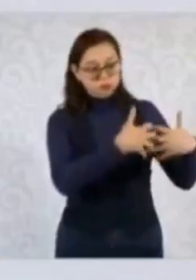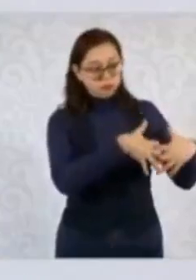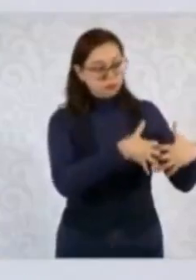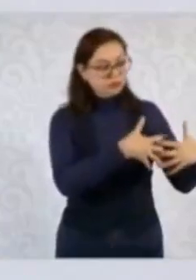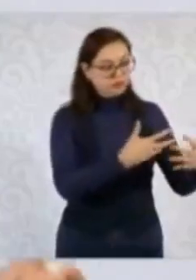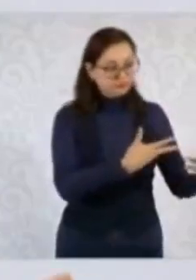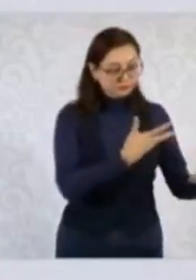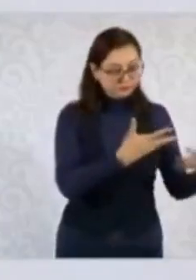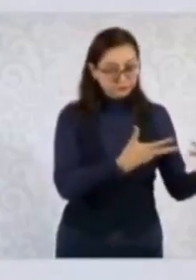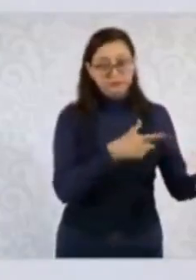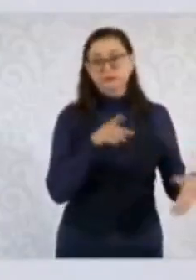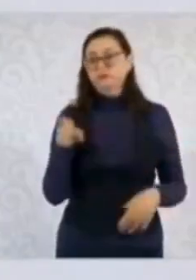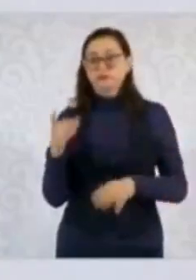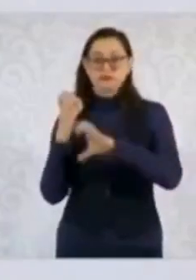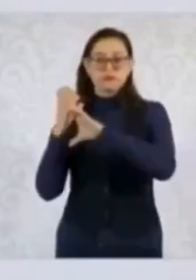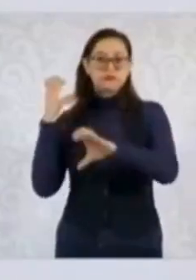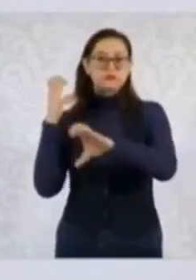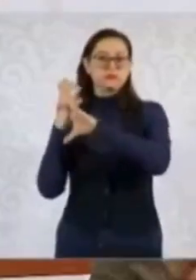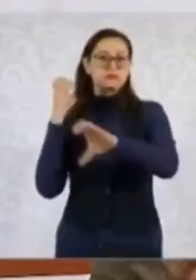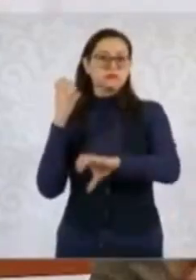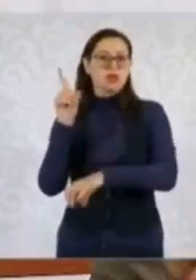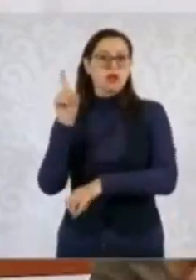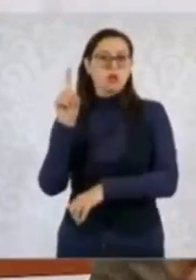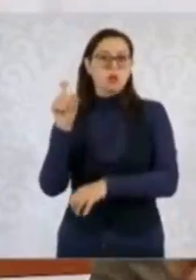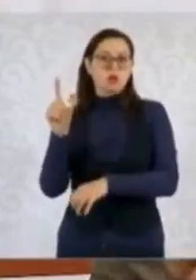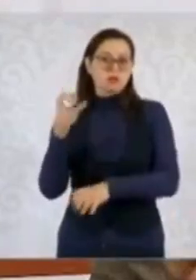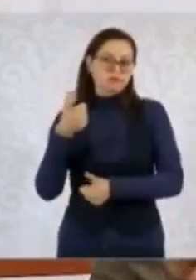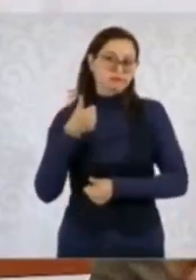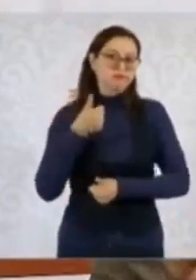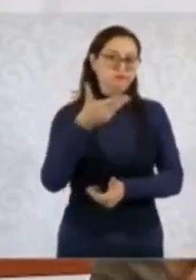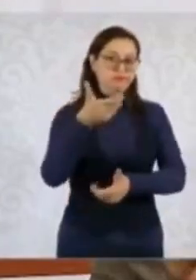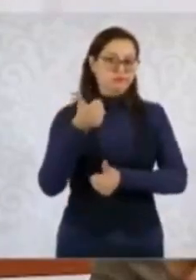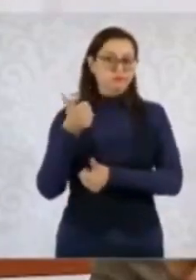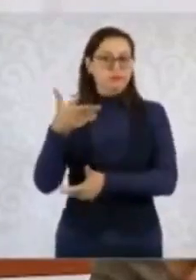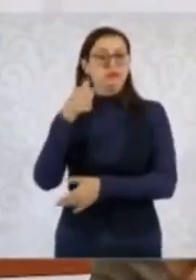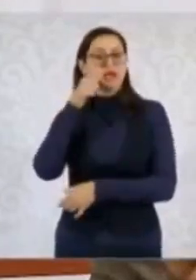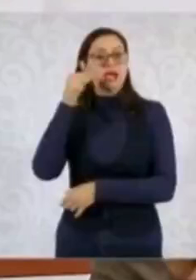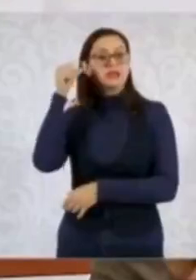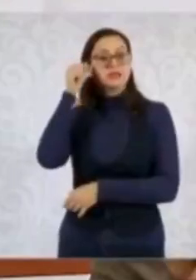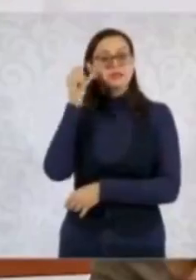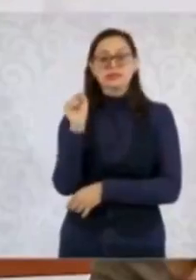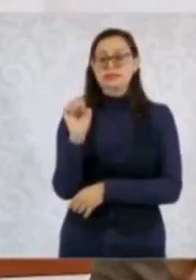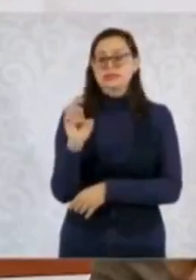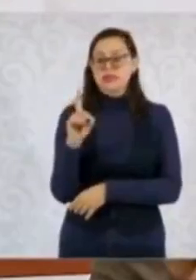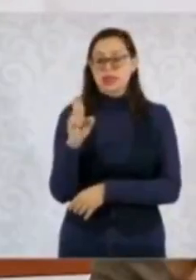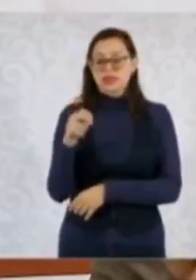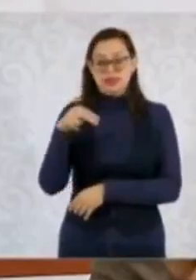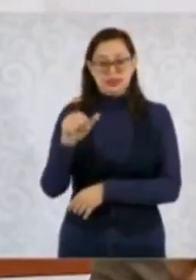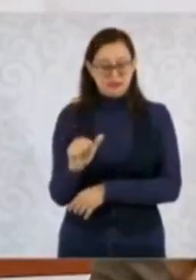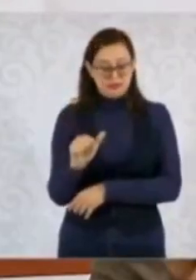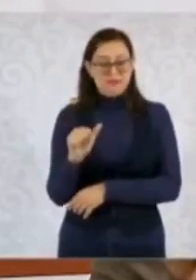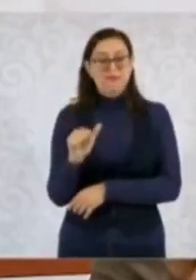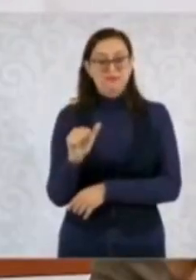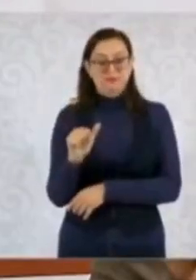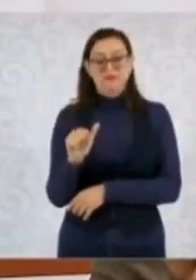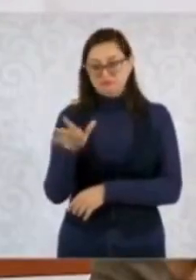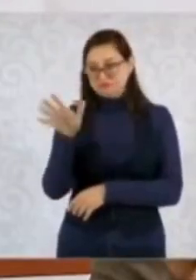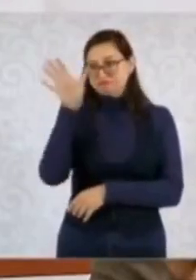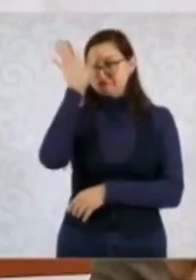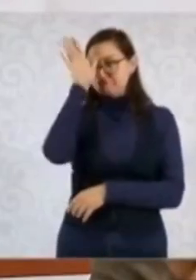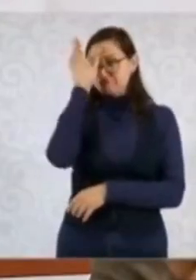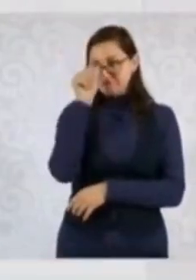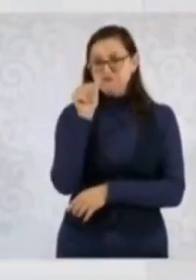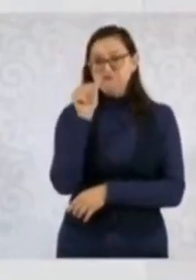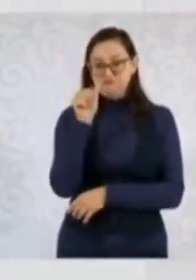atendiendo a la población con pipas. El día de ayer la Secretaría de la Defensa Nacional tomamos el acuerdo de que